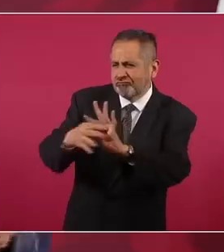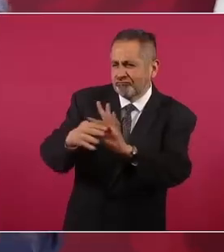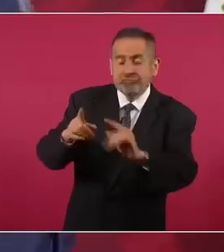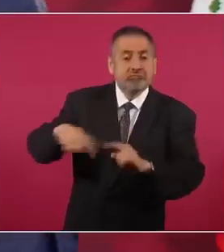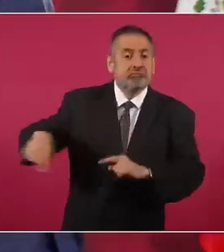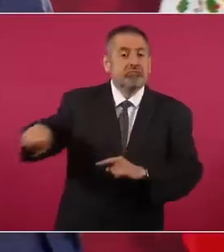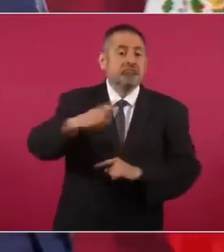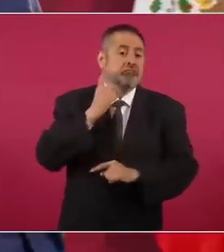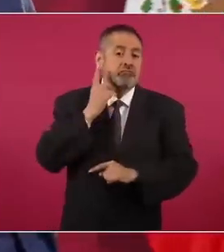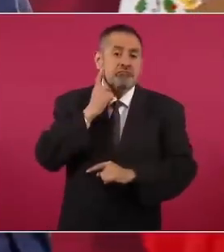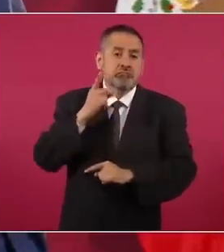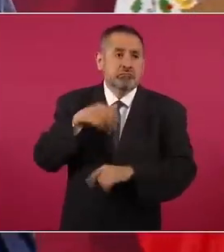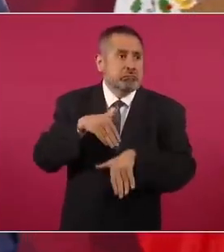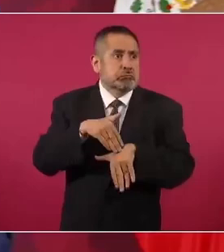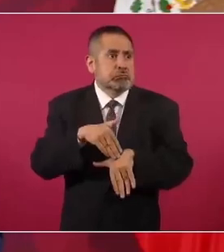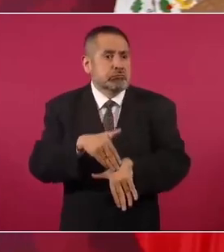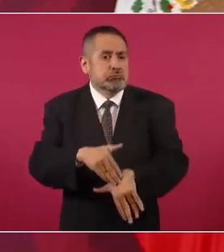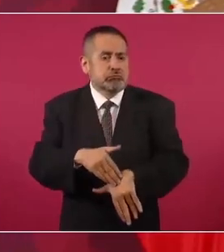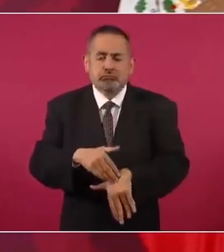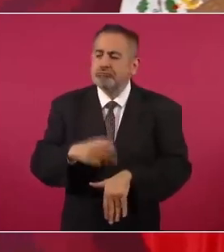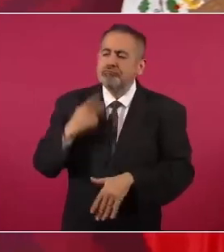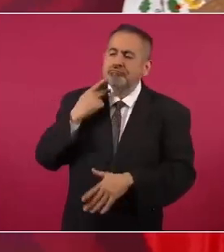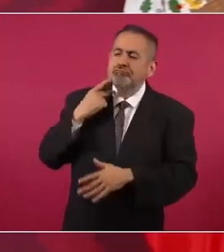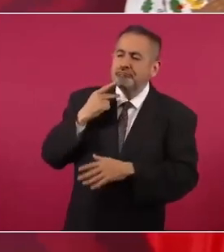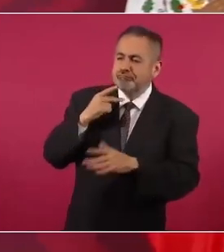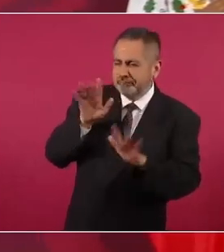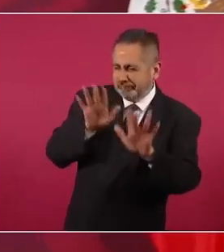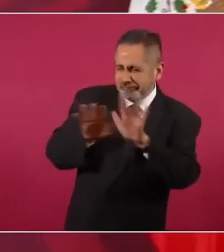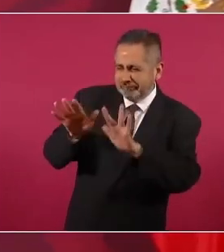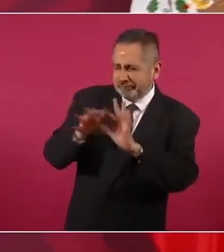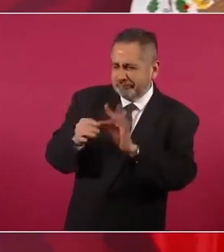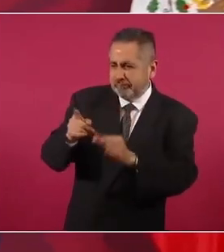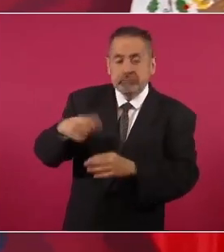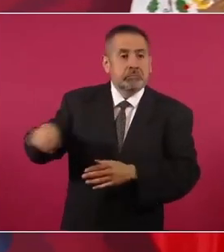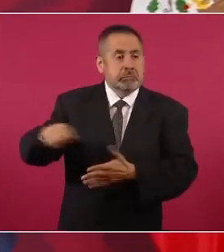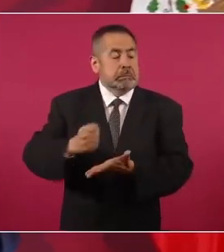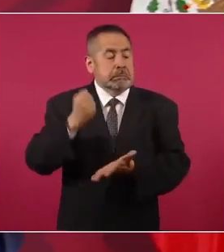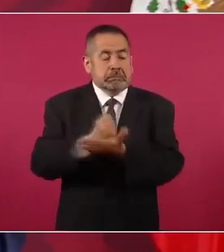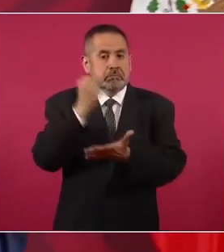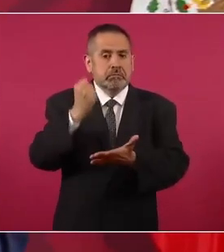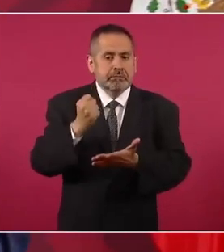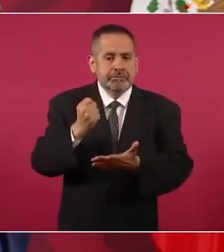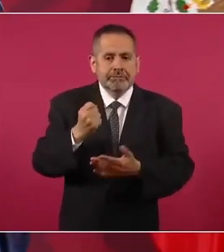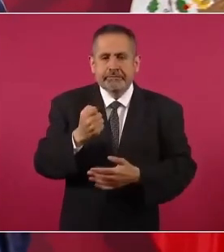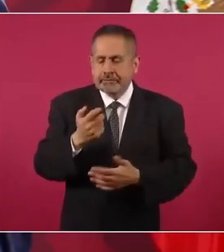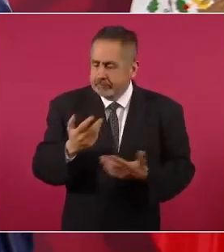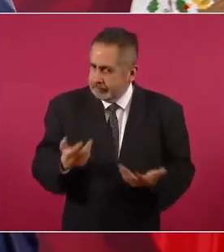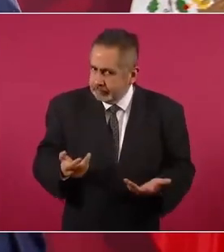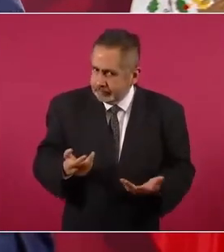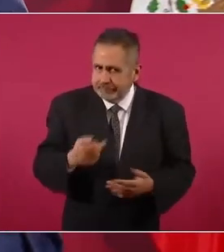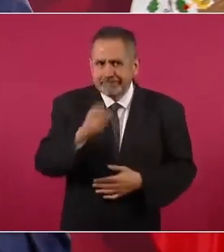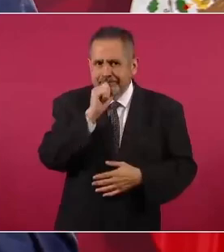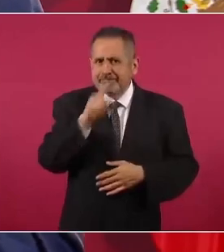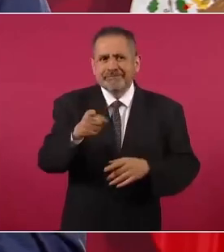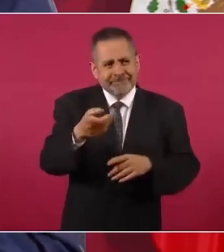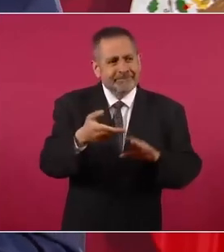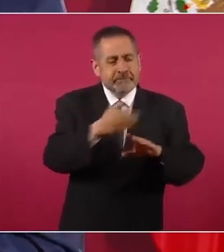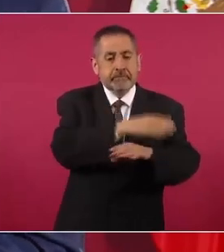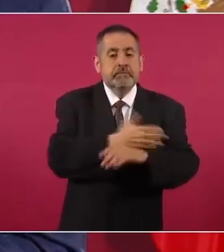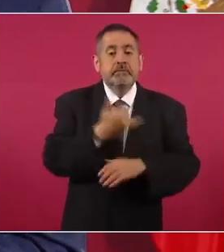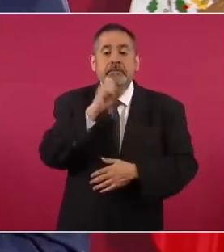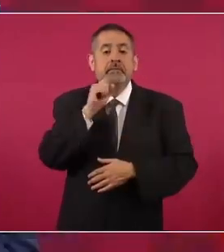pero ese era el mecanismo responsable. Y a los coordinadores